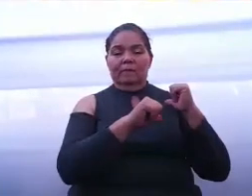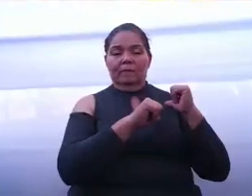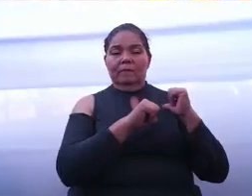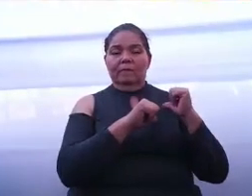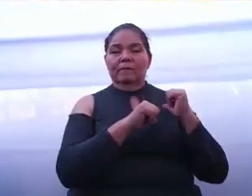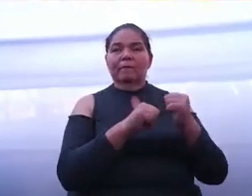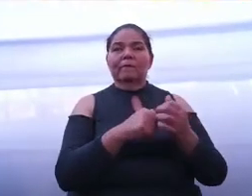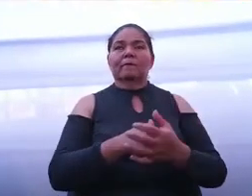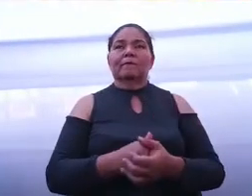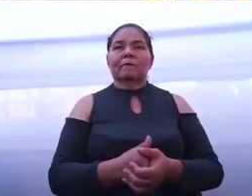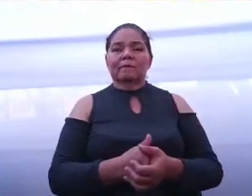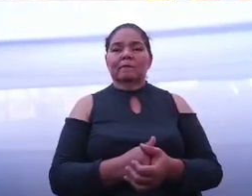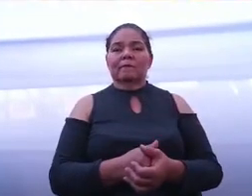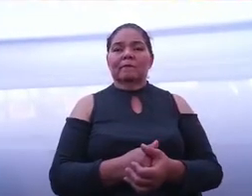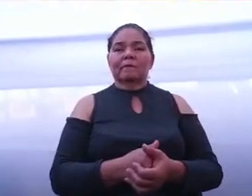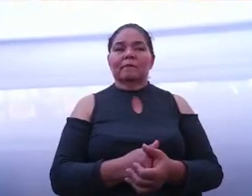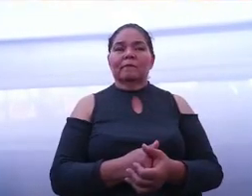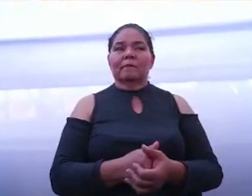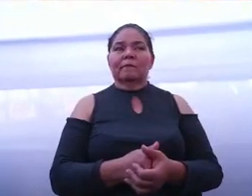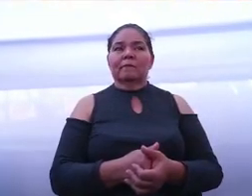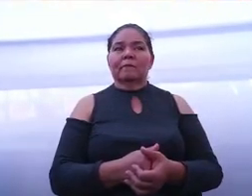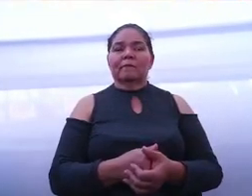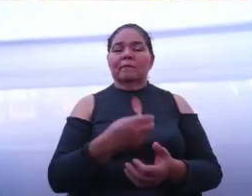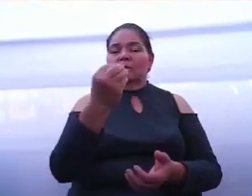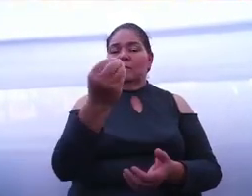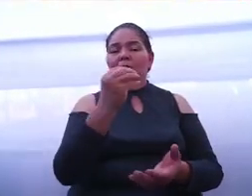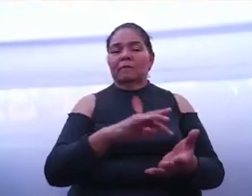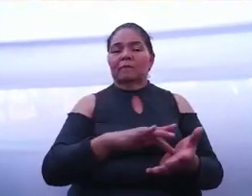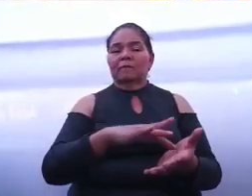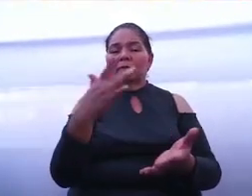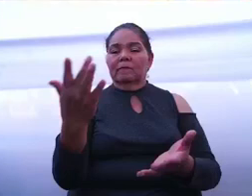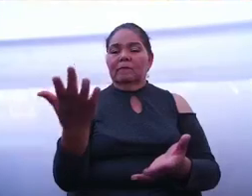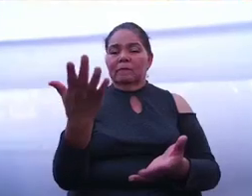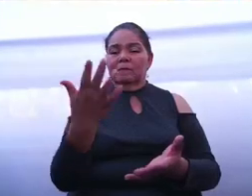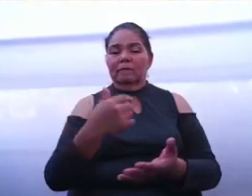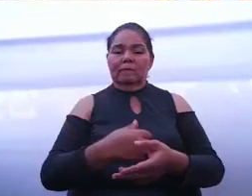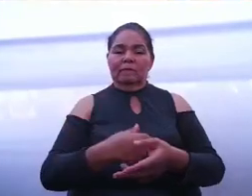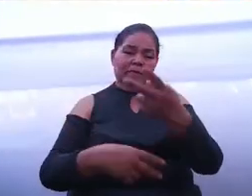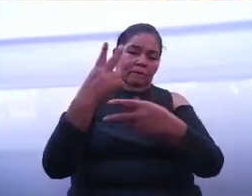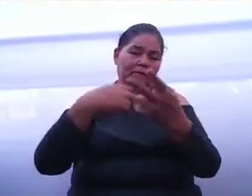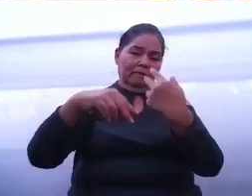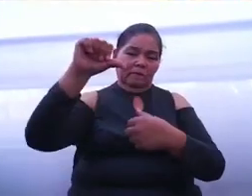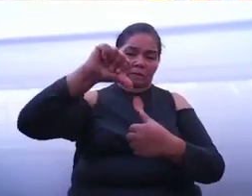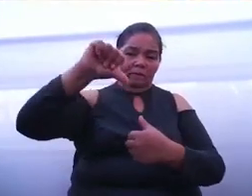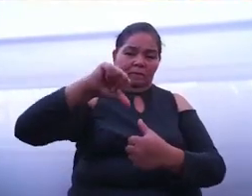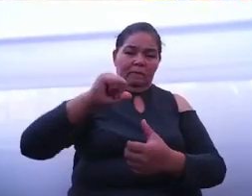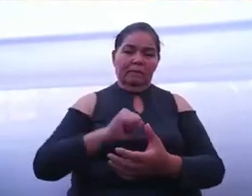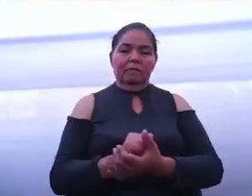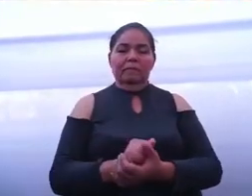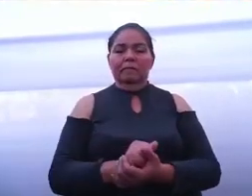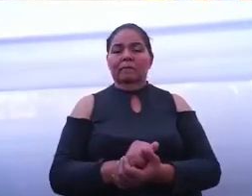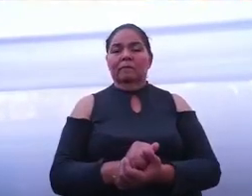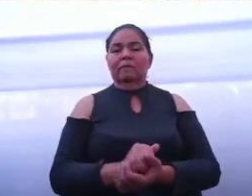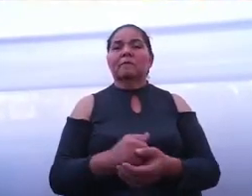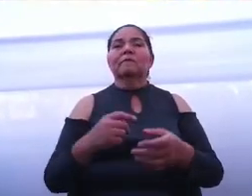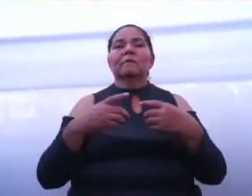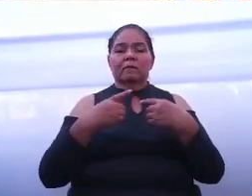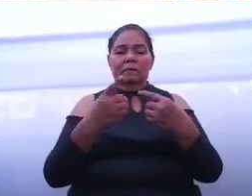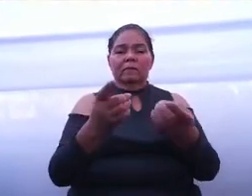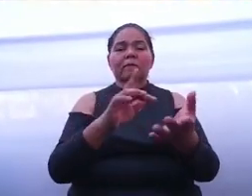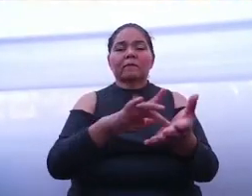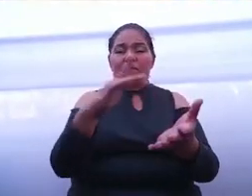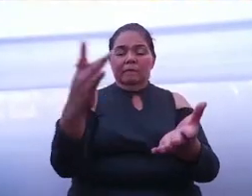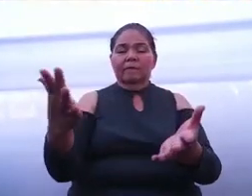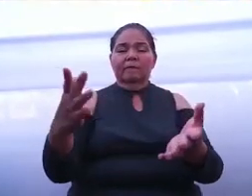Militar, le agradezco mucho que esté aquí el día de hoy y le agradezco a nombre del